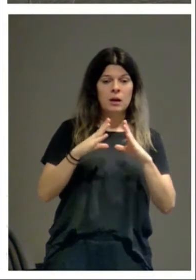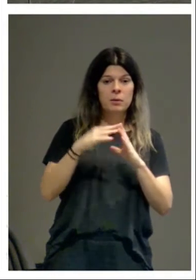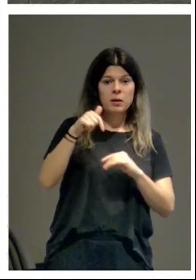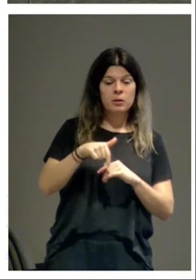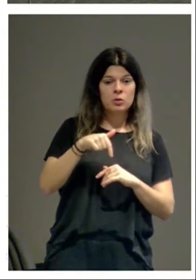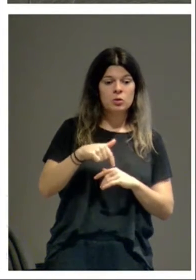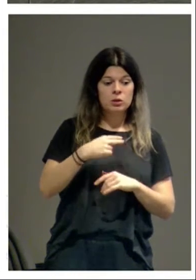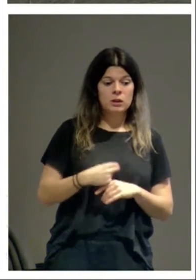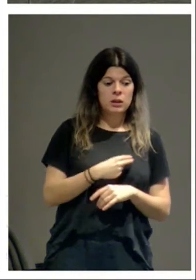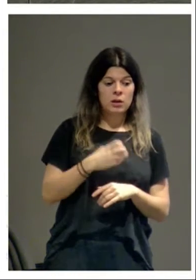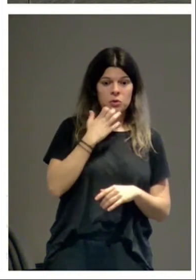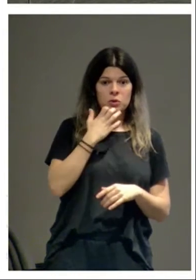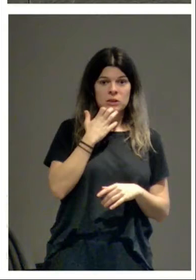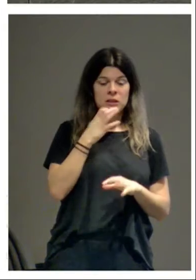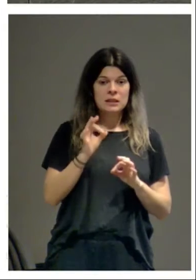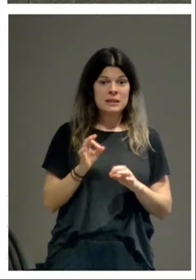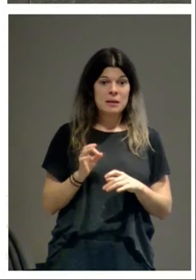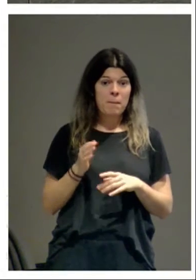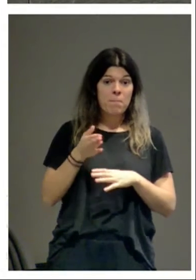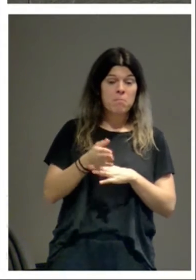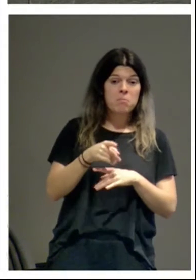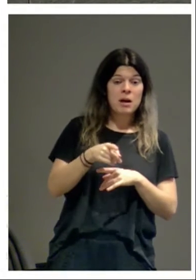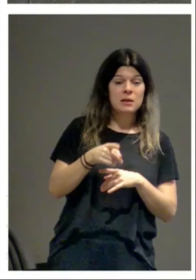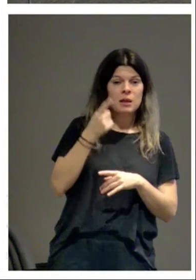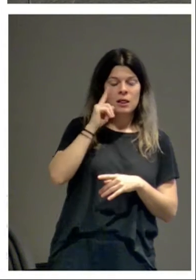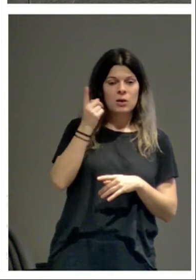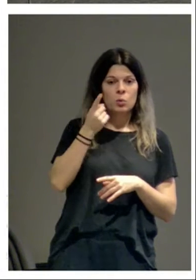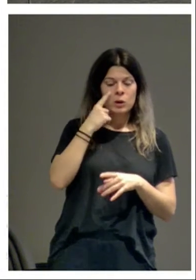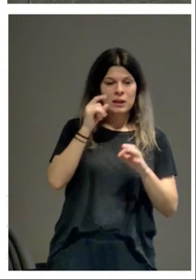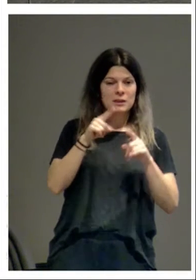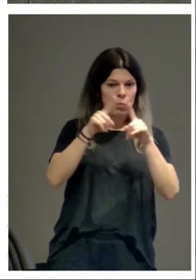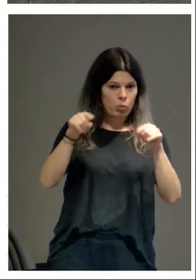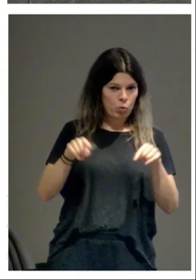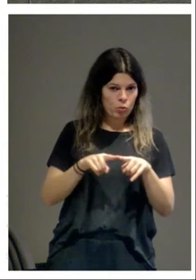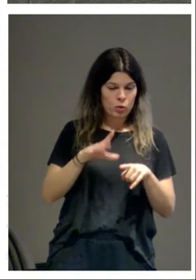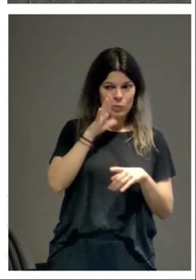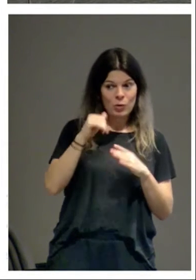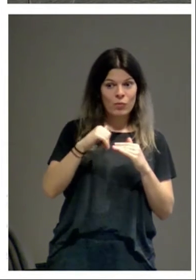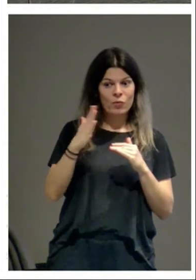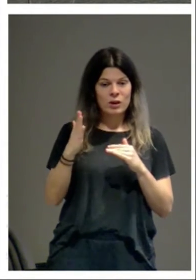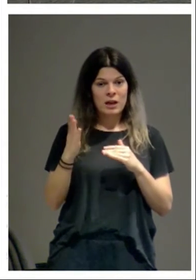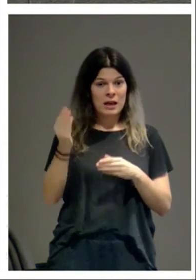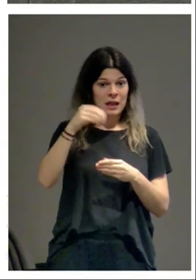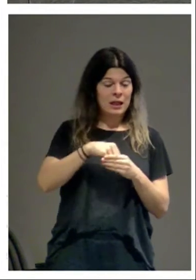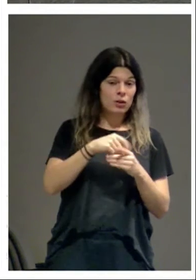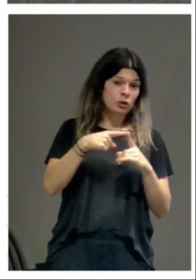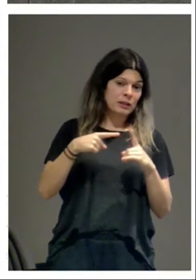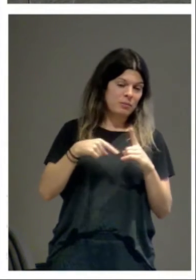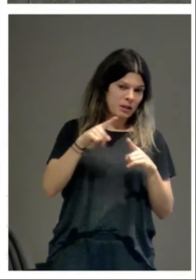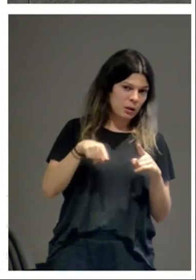cuando uno sube a la tribuna, se da cuenta de que es poligonal por el exterior y semicircular por el interior.